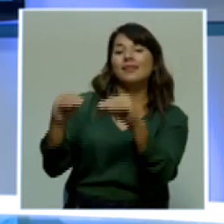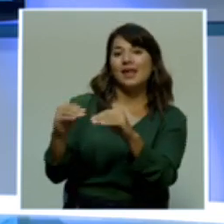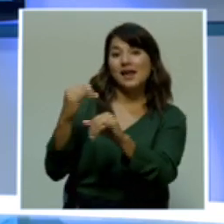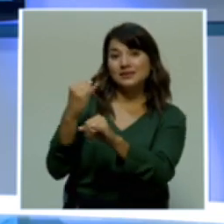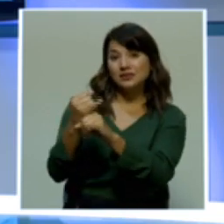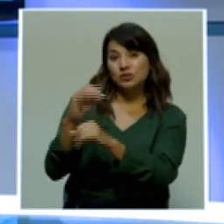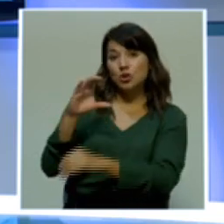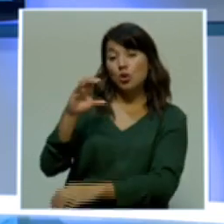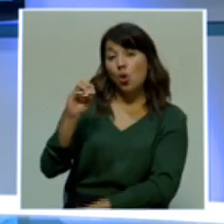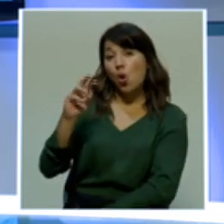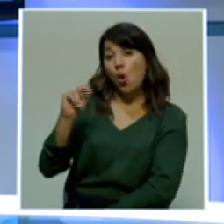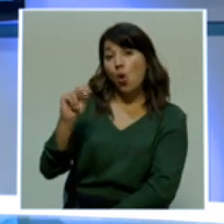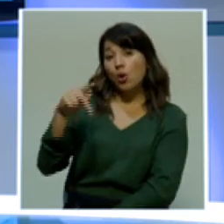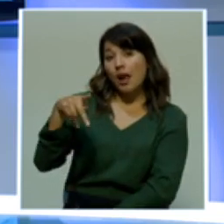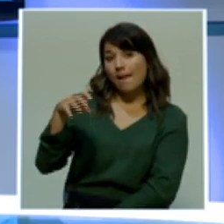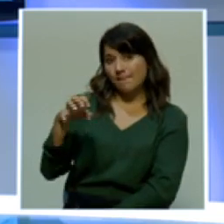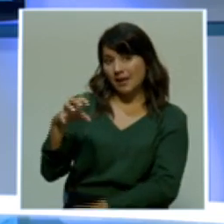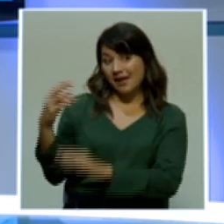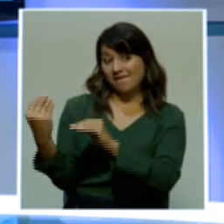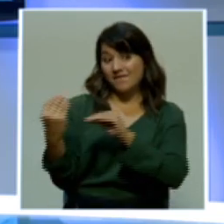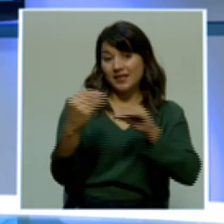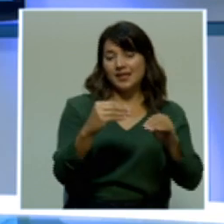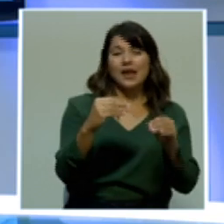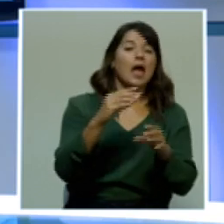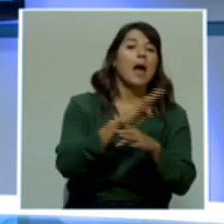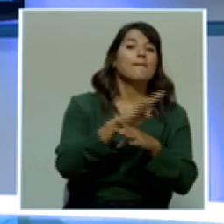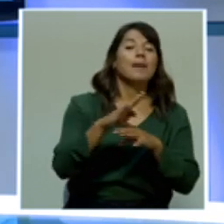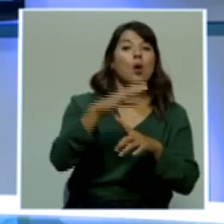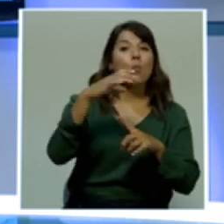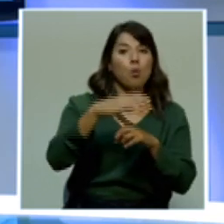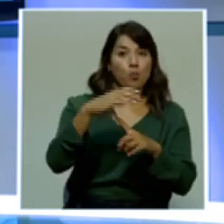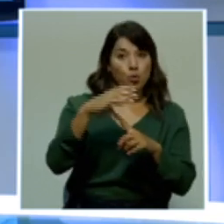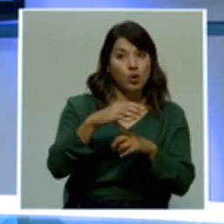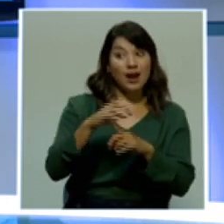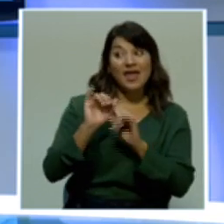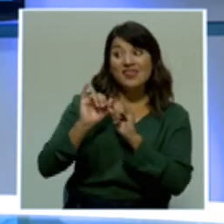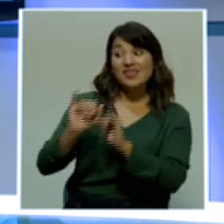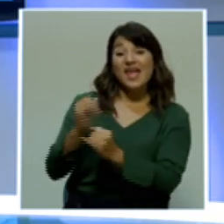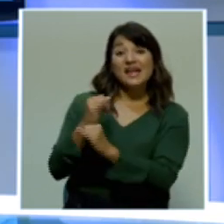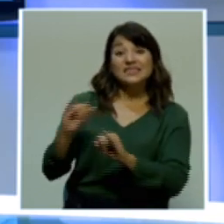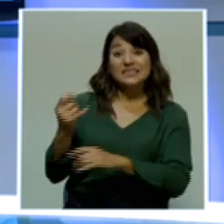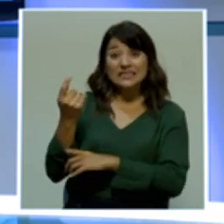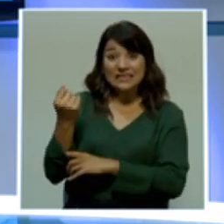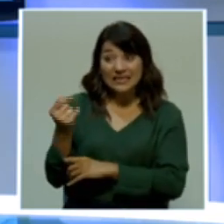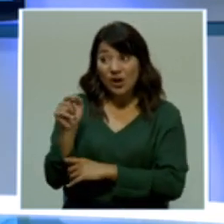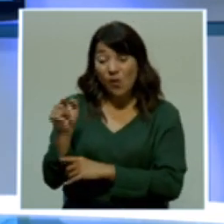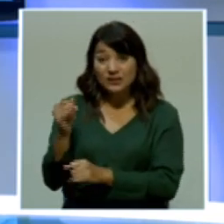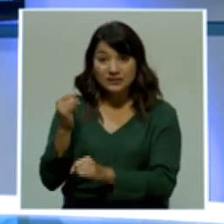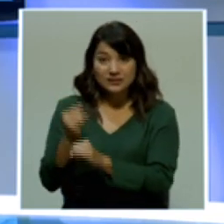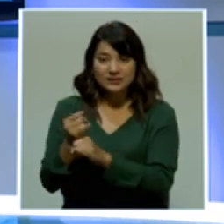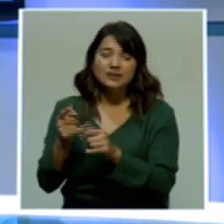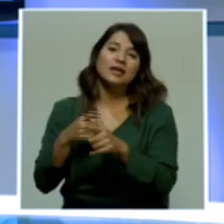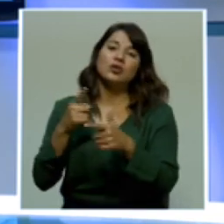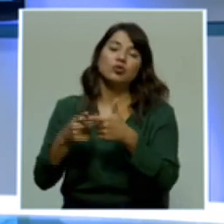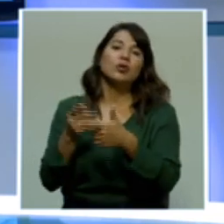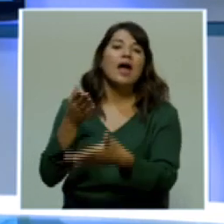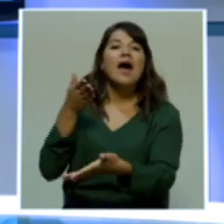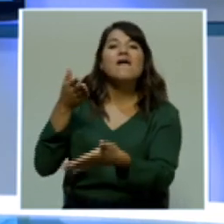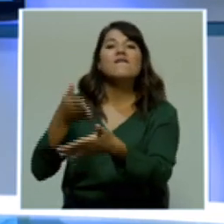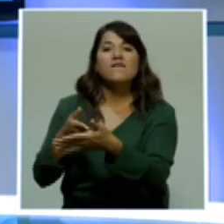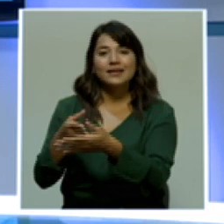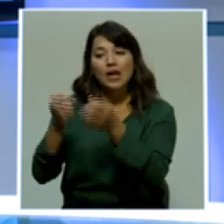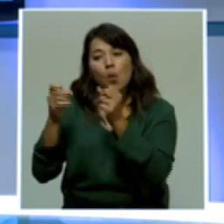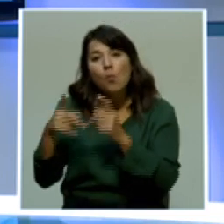al Banco Popular dejaría sin liquidez a esta entidad y afectaría la oferta de créditos y